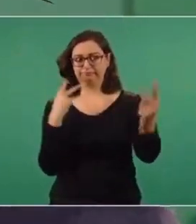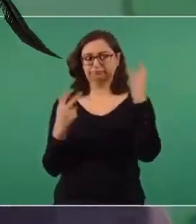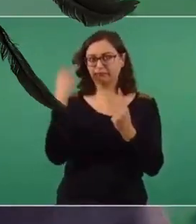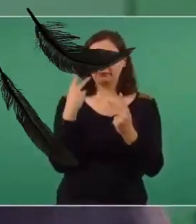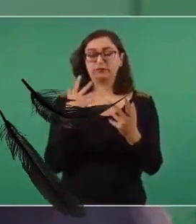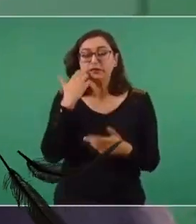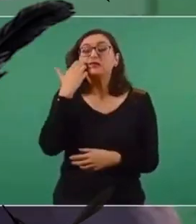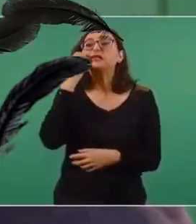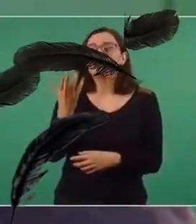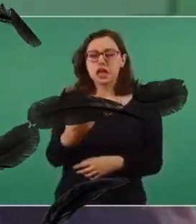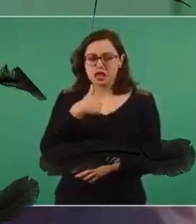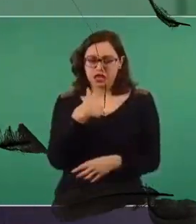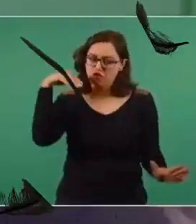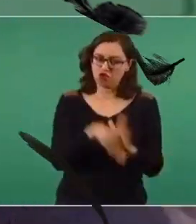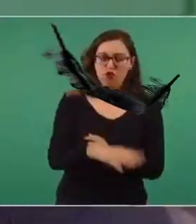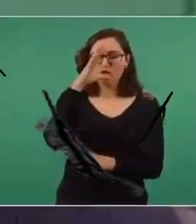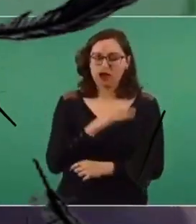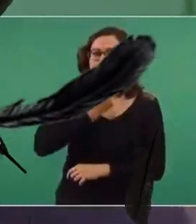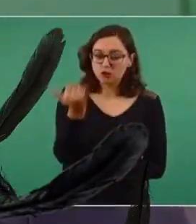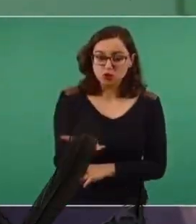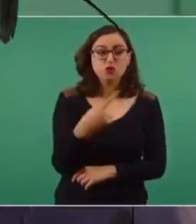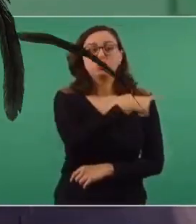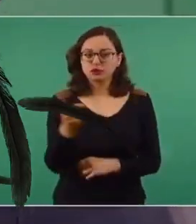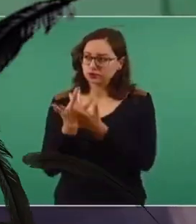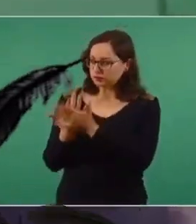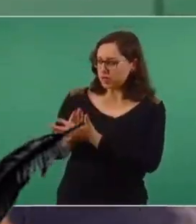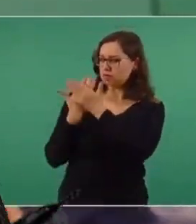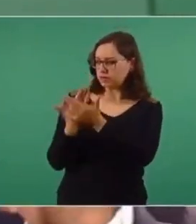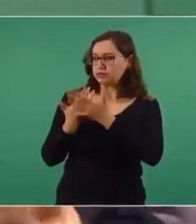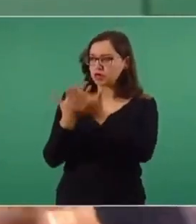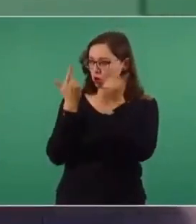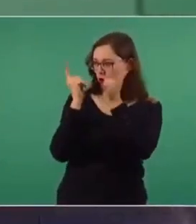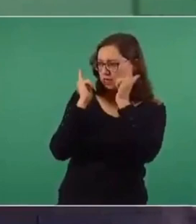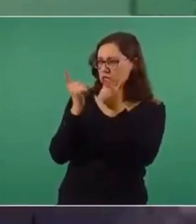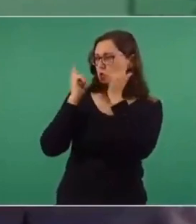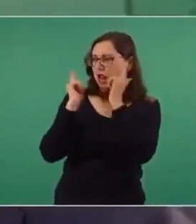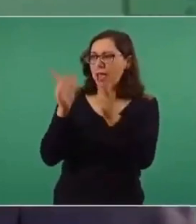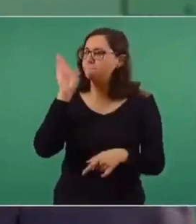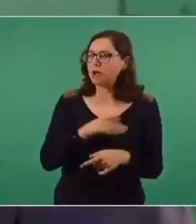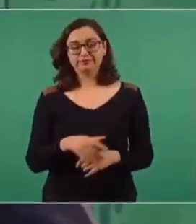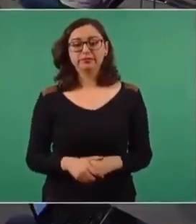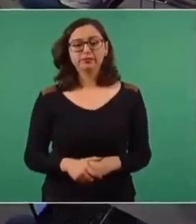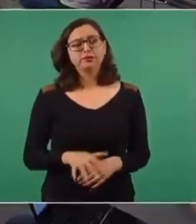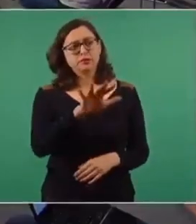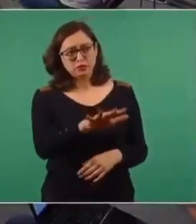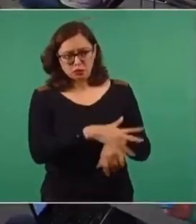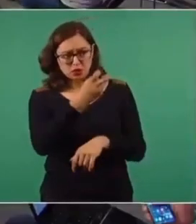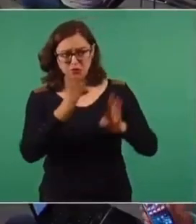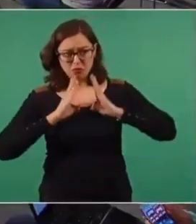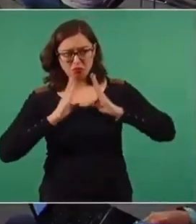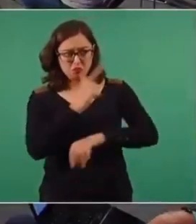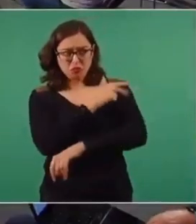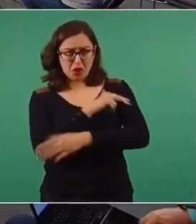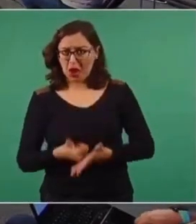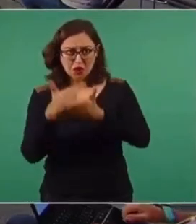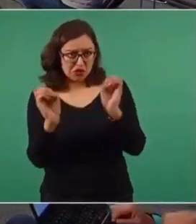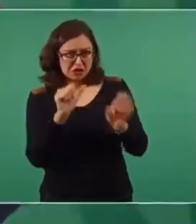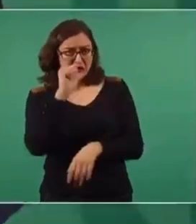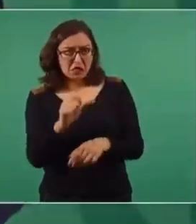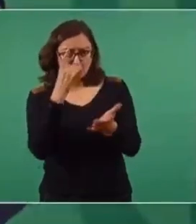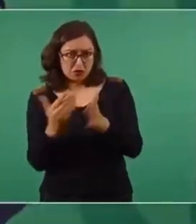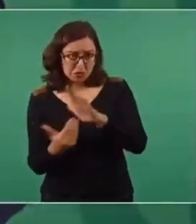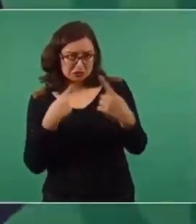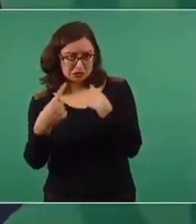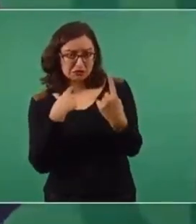o es una temporada de canallas, temporada de sopilotes, de quienes quisieran que fracasáramos. ¿No actuará el ejército en Aguililla por las mesas de negociación?